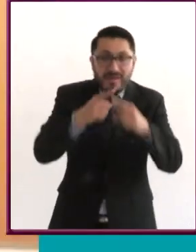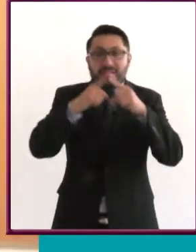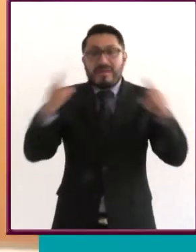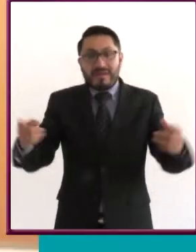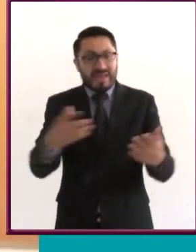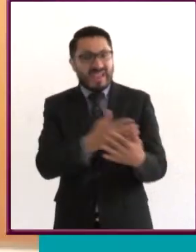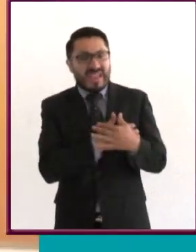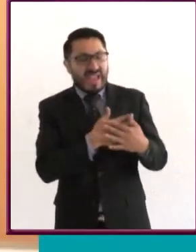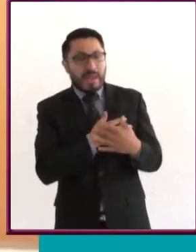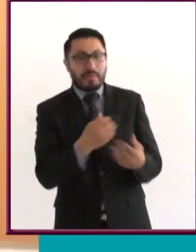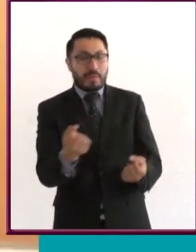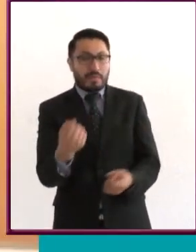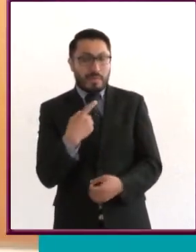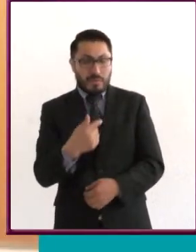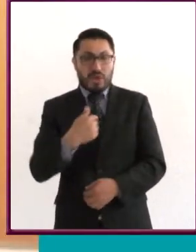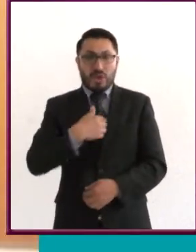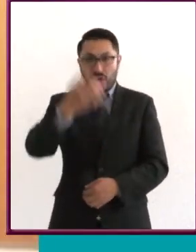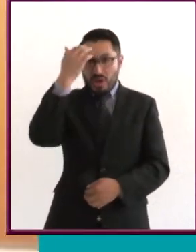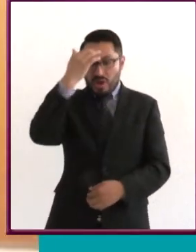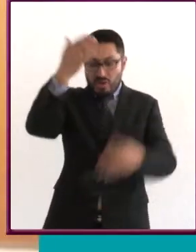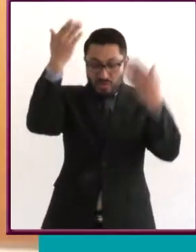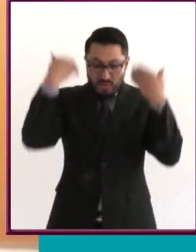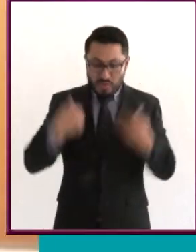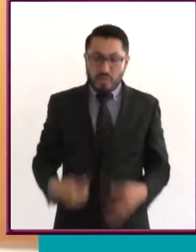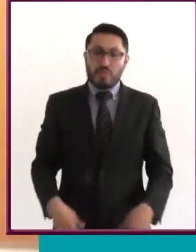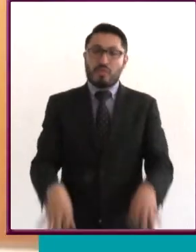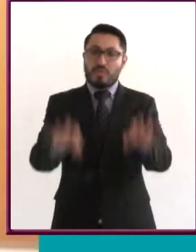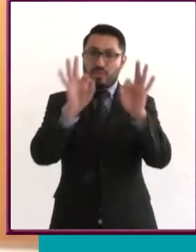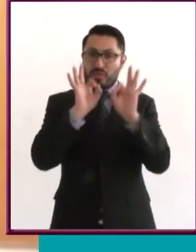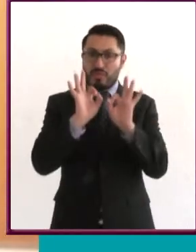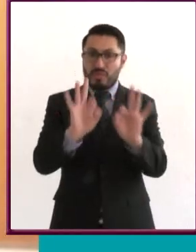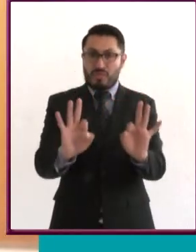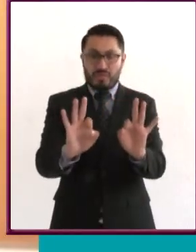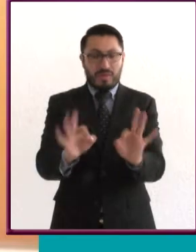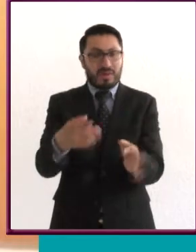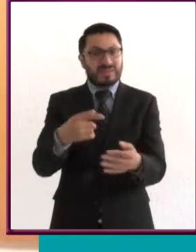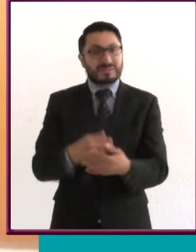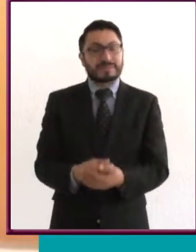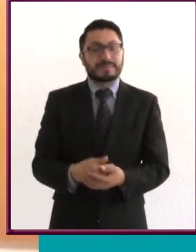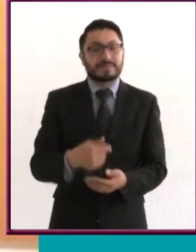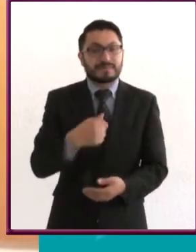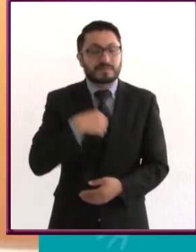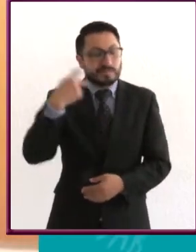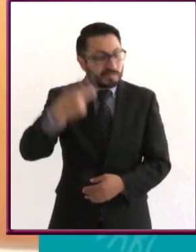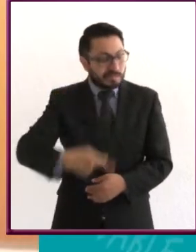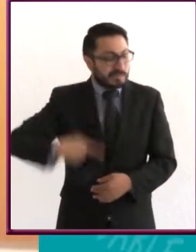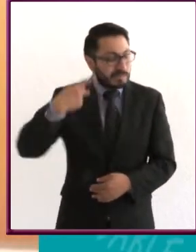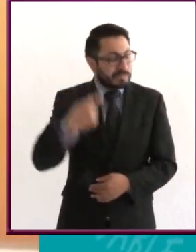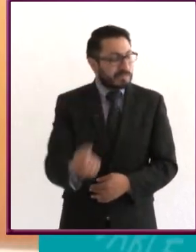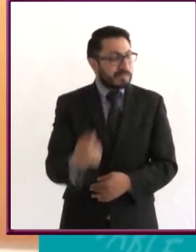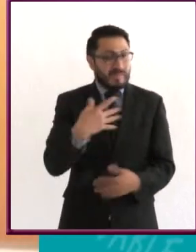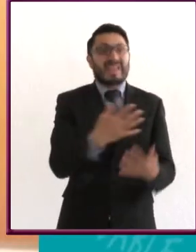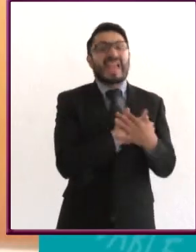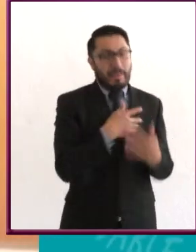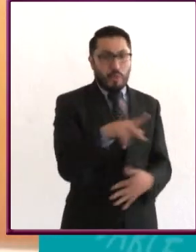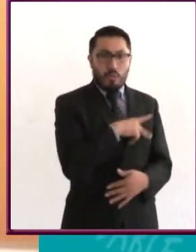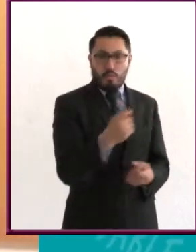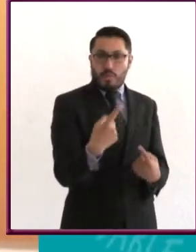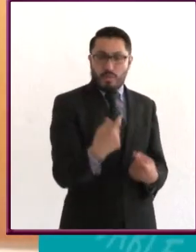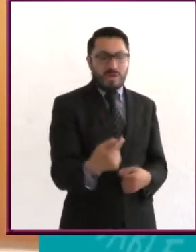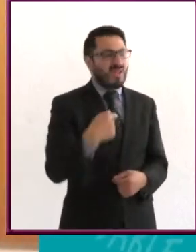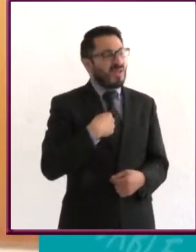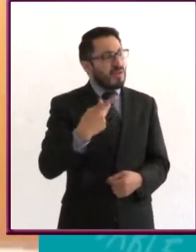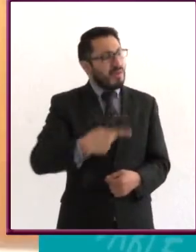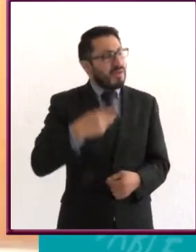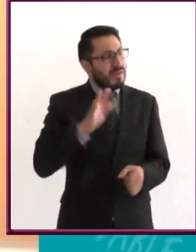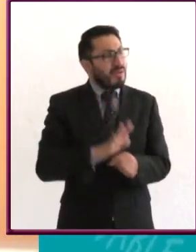amor propio es me conozco lo suficiente, me valido, me pregunto a mí qué quiero, esto me